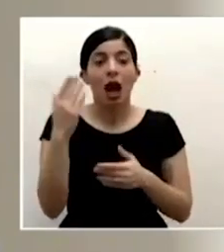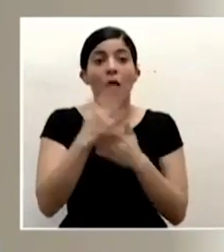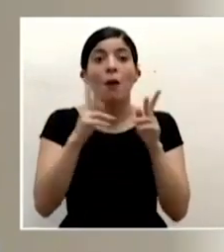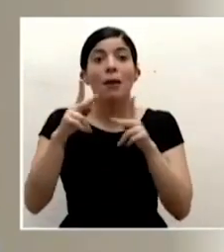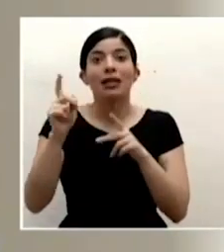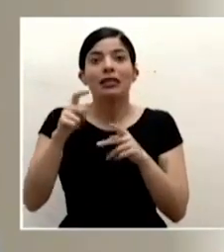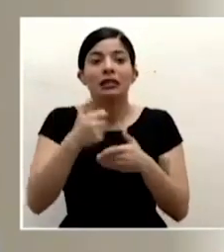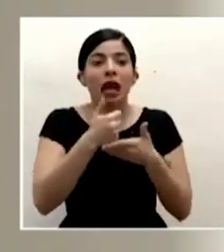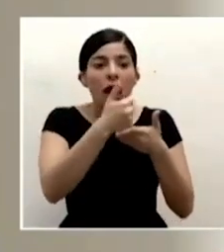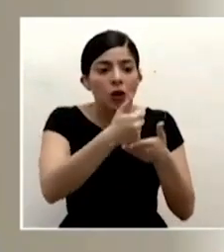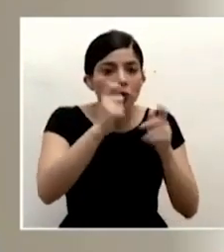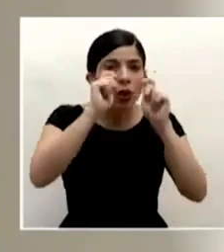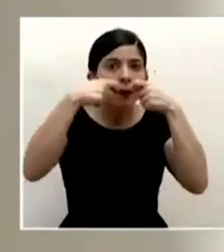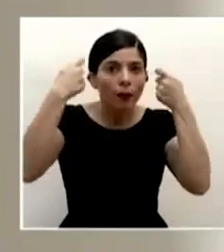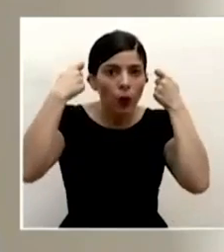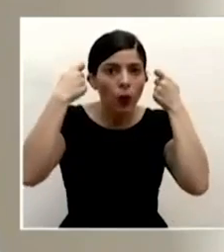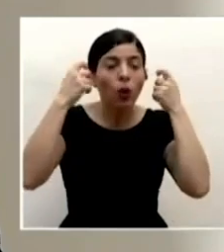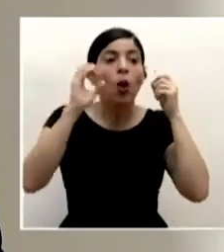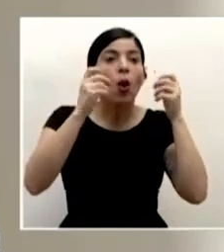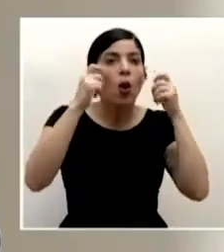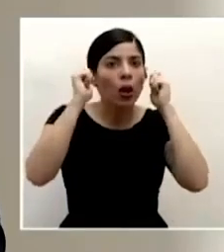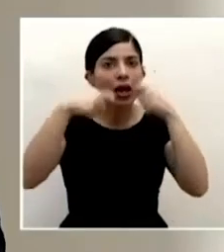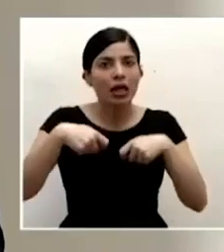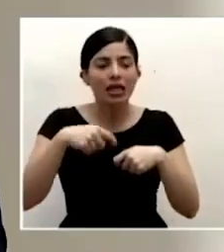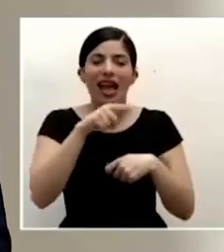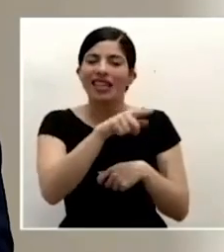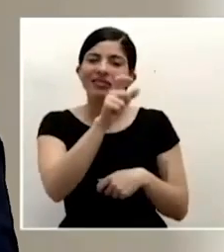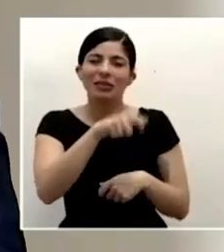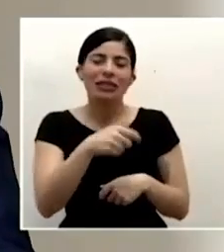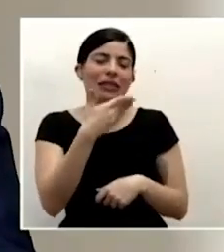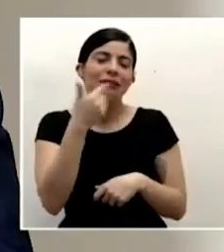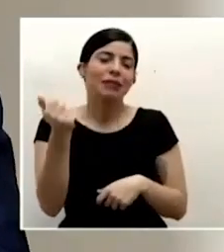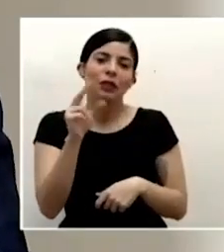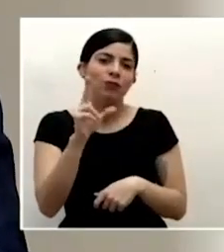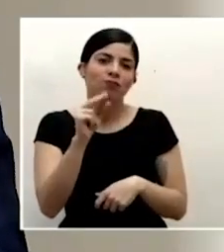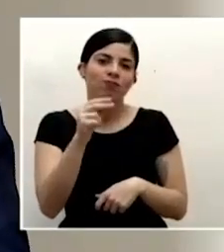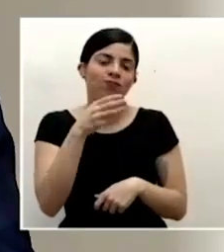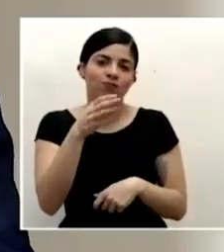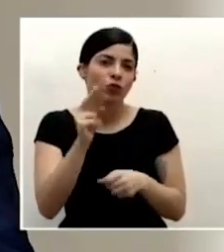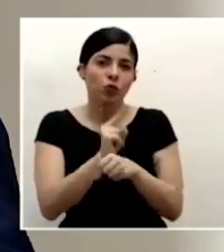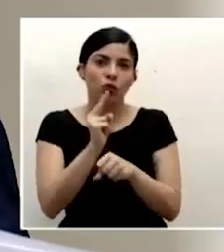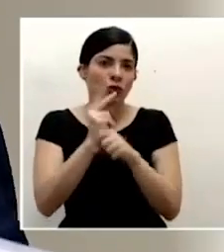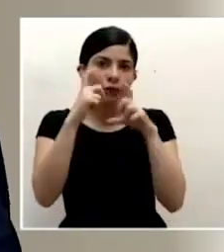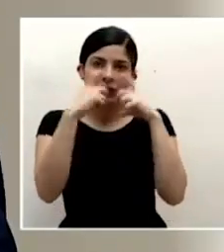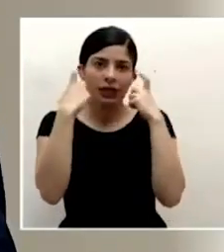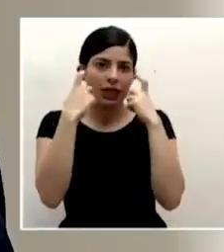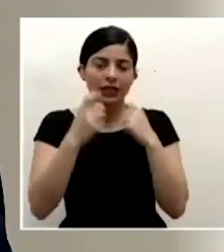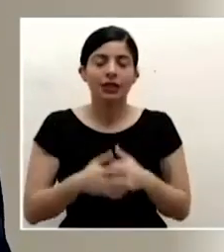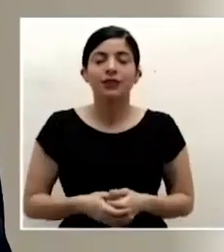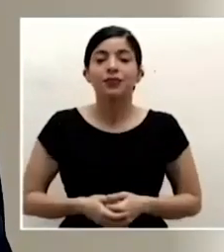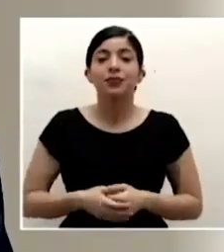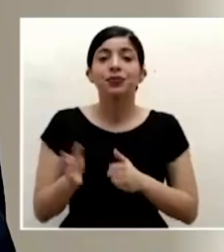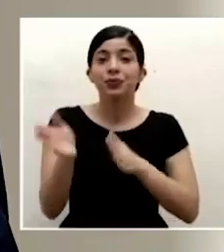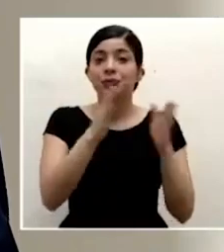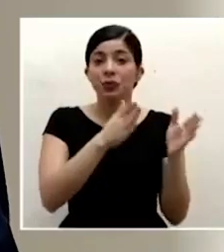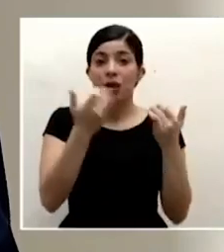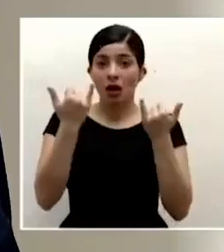para hacer eso y esas personas no deberían estar usando la mascarilla ahora vamos a